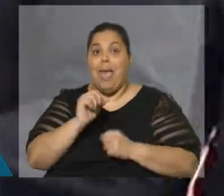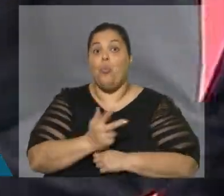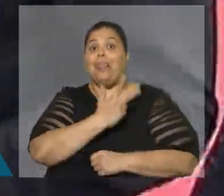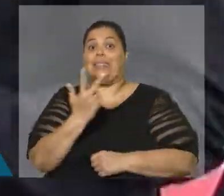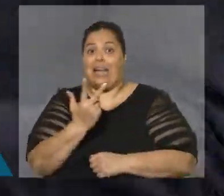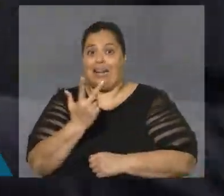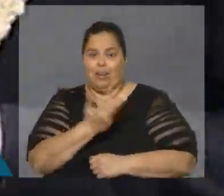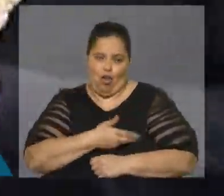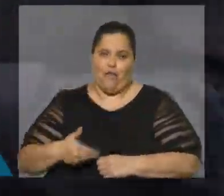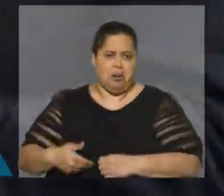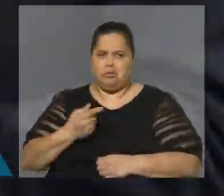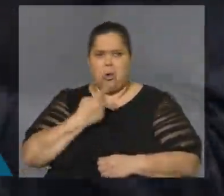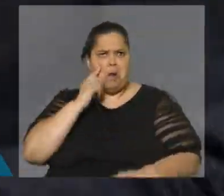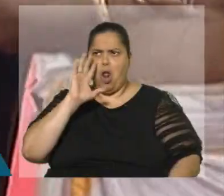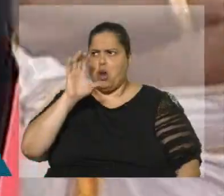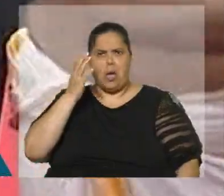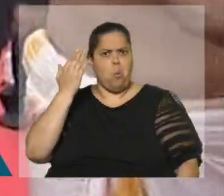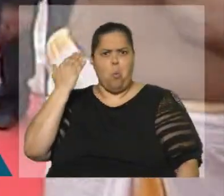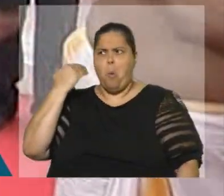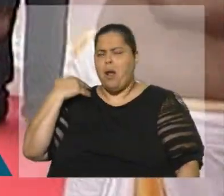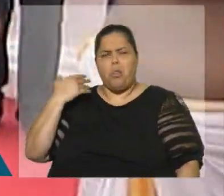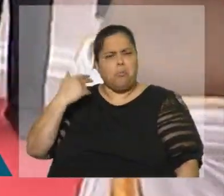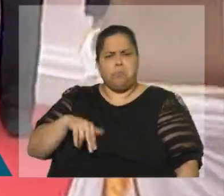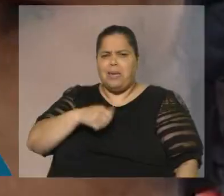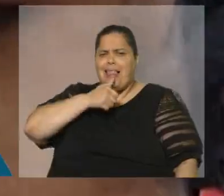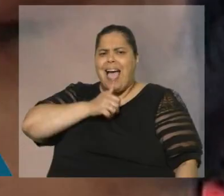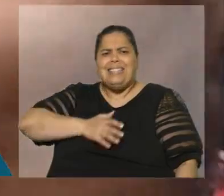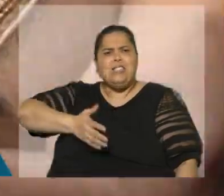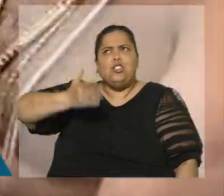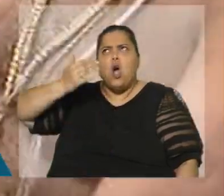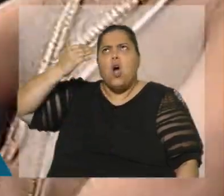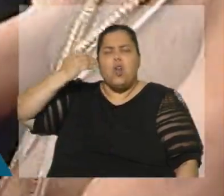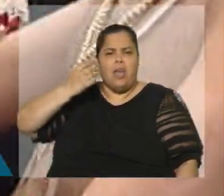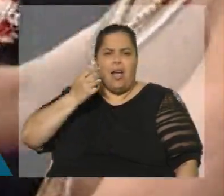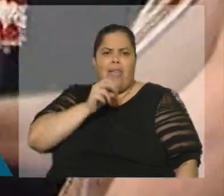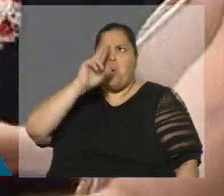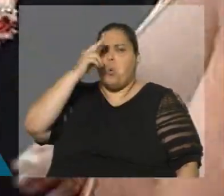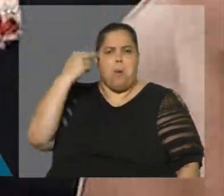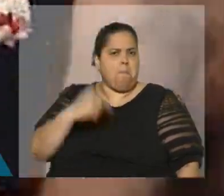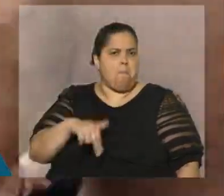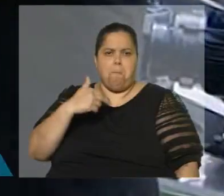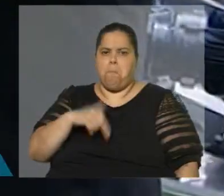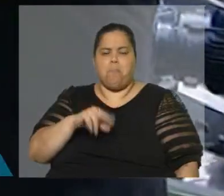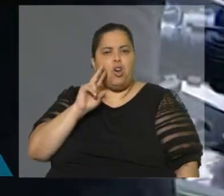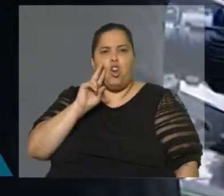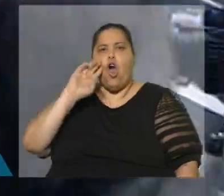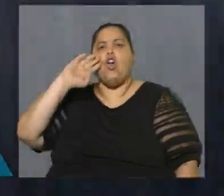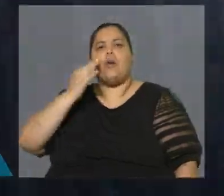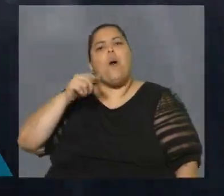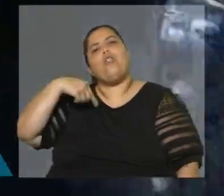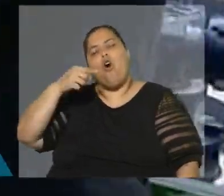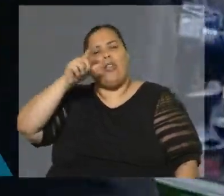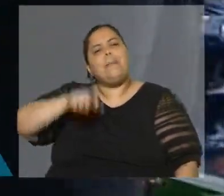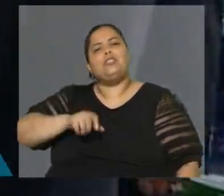recuerdo, mirando hacia atrás, a ningún otro, en la historia larga del Uruguay, a ninguna otra personalidad que haya sido conductor